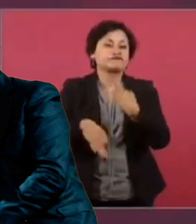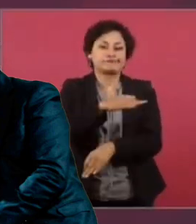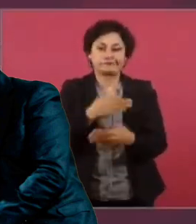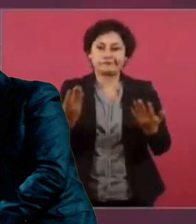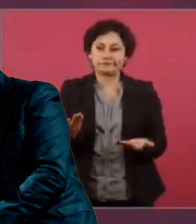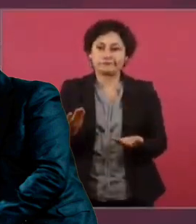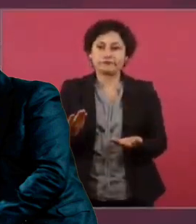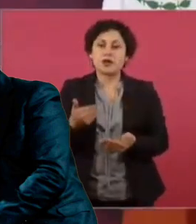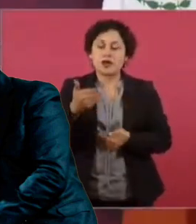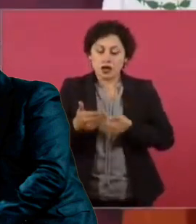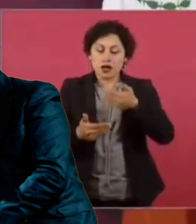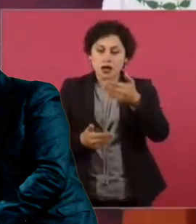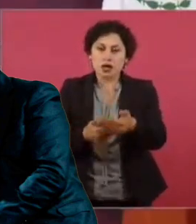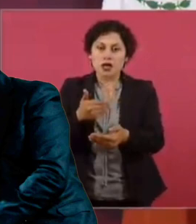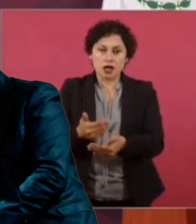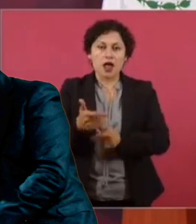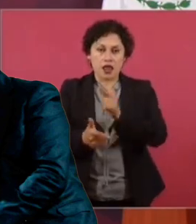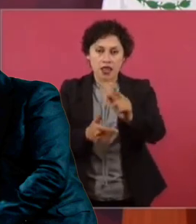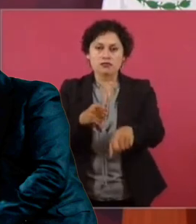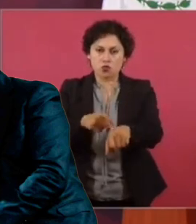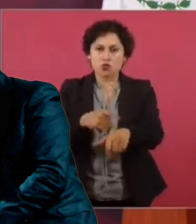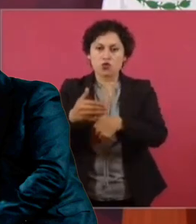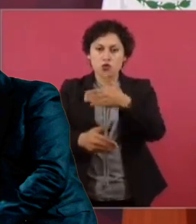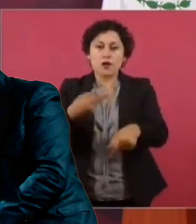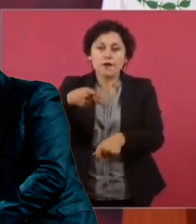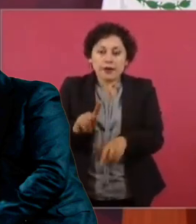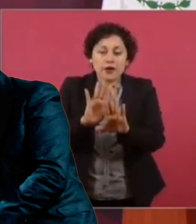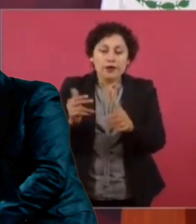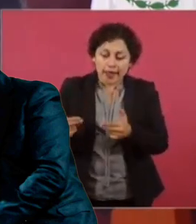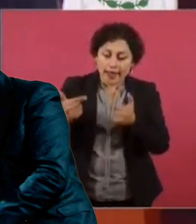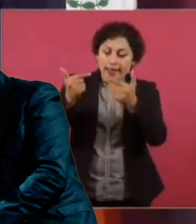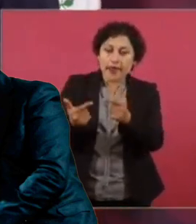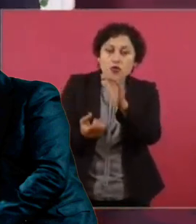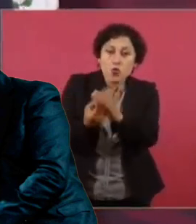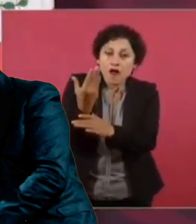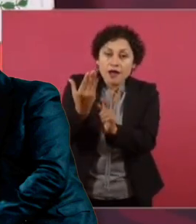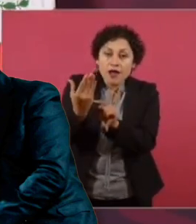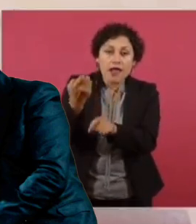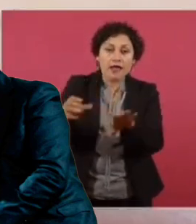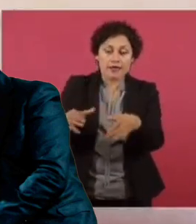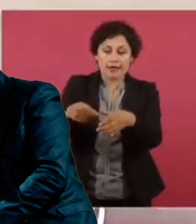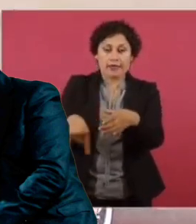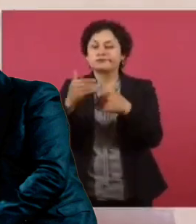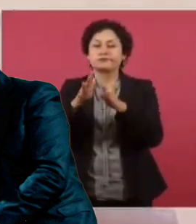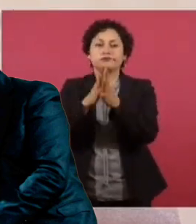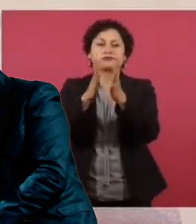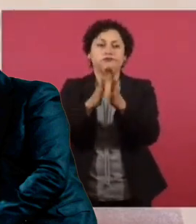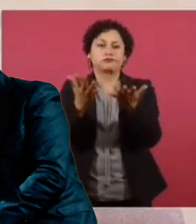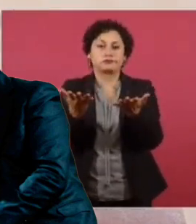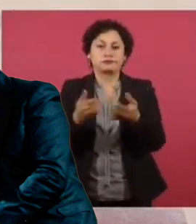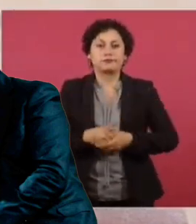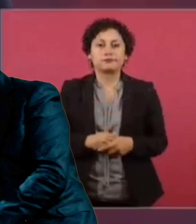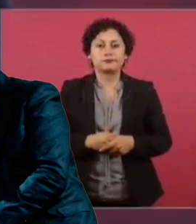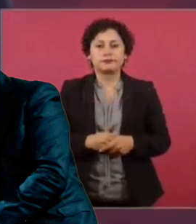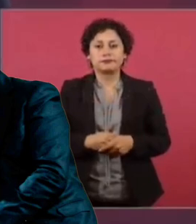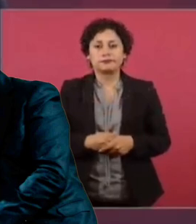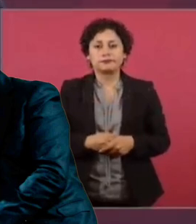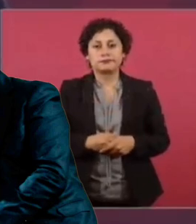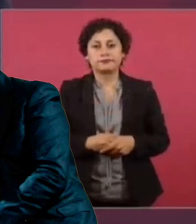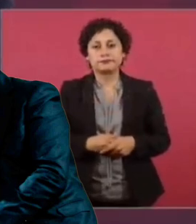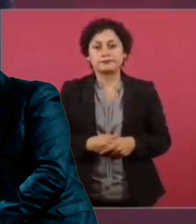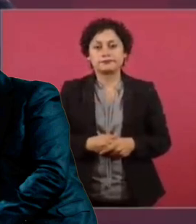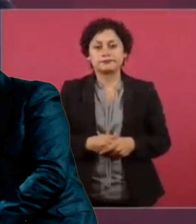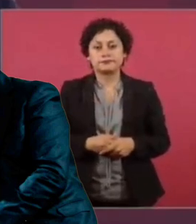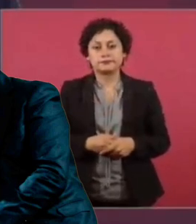nos ganaron. Pero que ya las nuevas generaciones ya puedan aplicar la democracia. No solo para